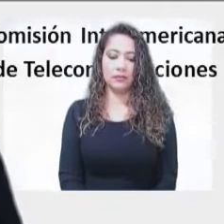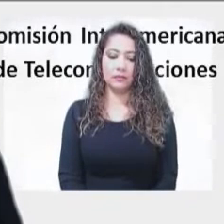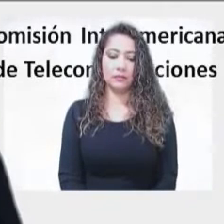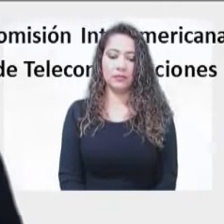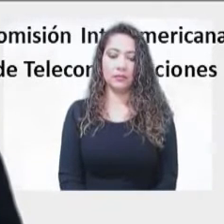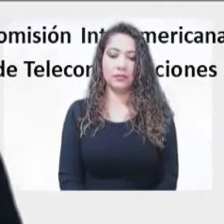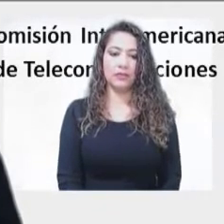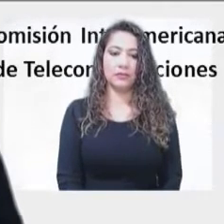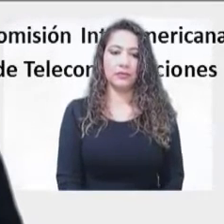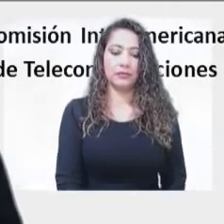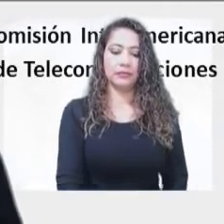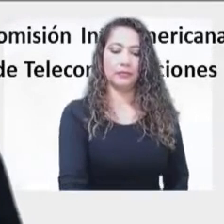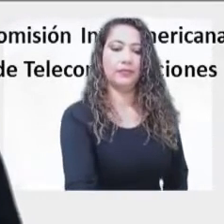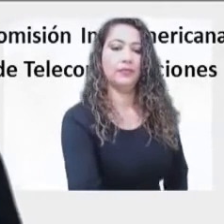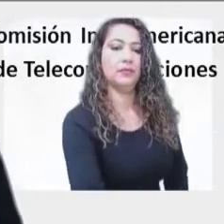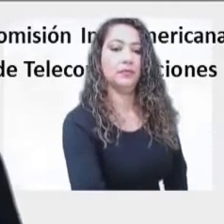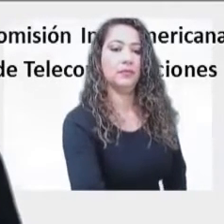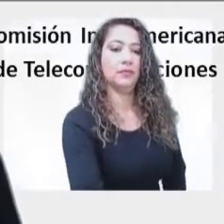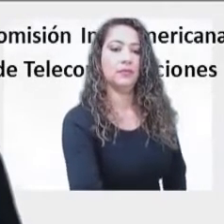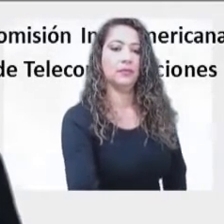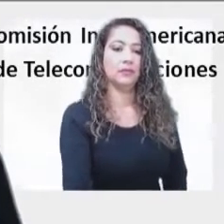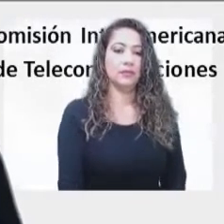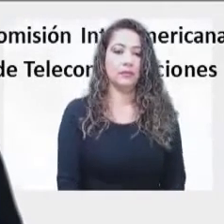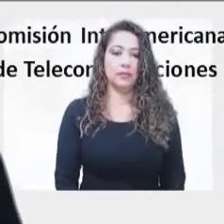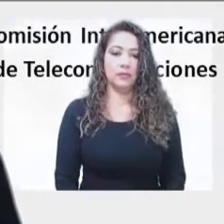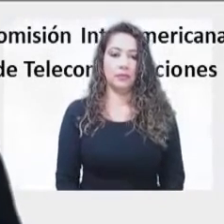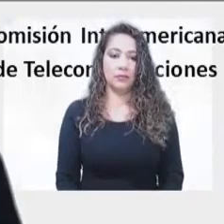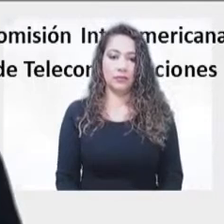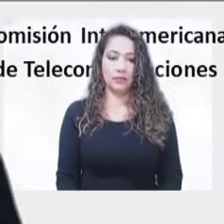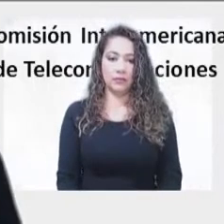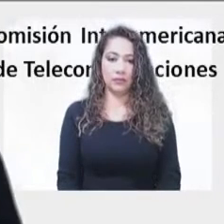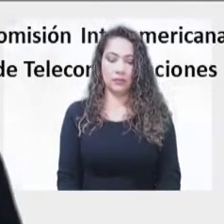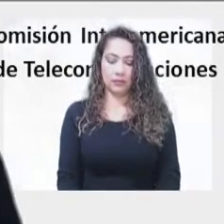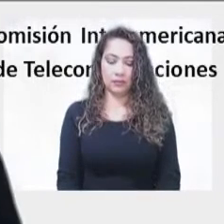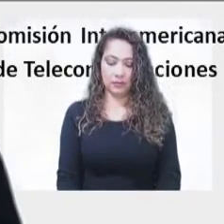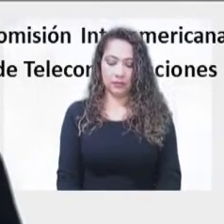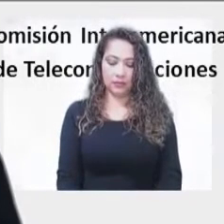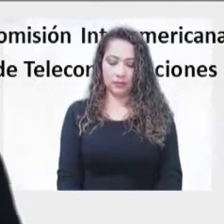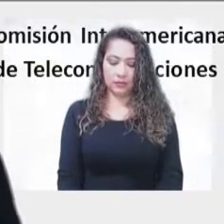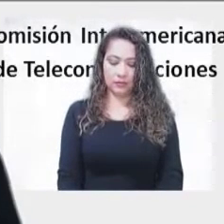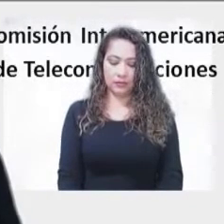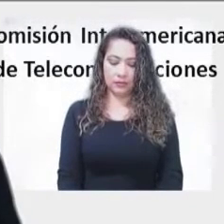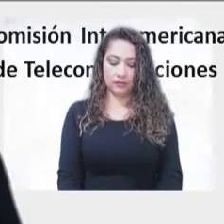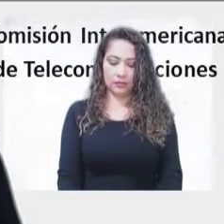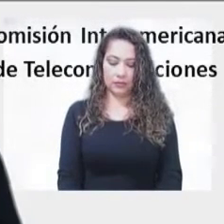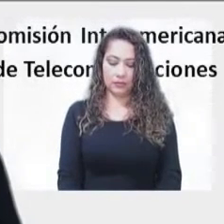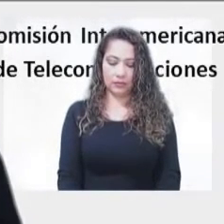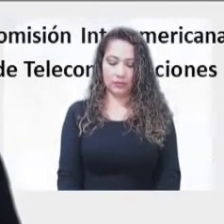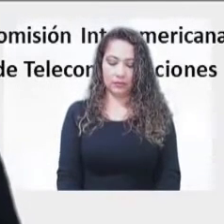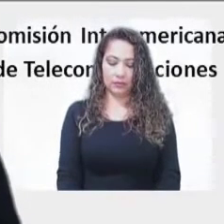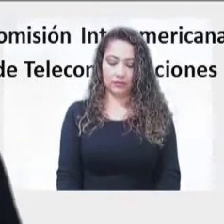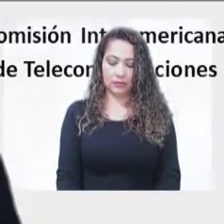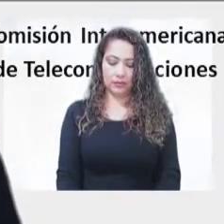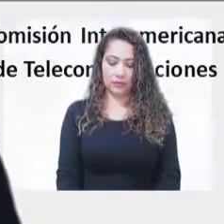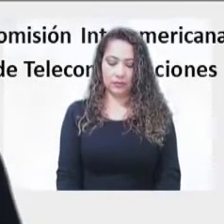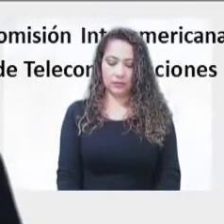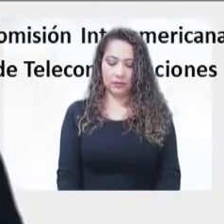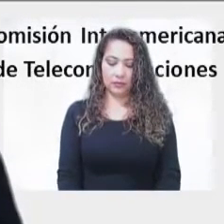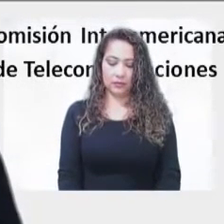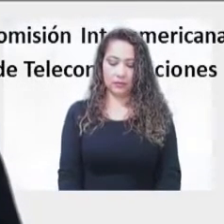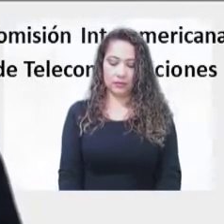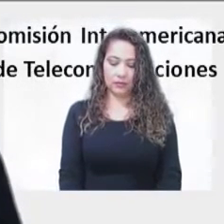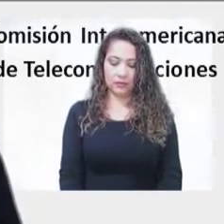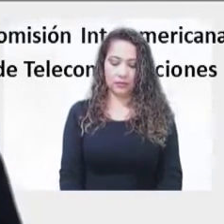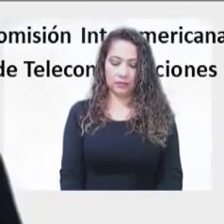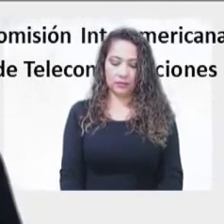mejores prácticas para reducir la brecha digital. Como resultado de este trabajo, el pasado 12 de noviembre,